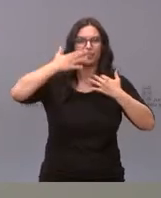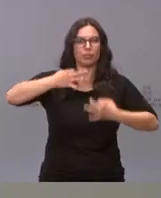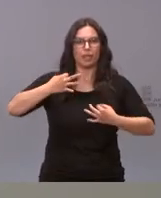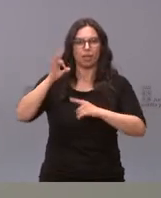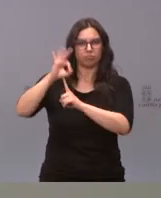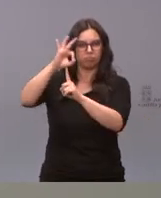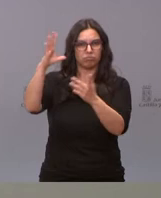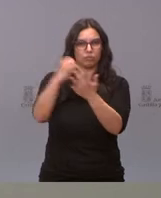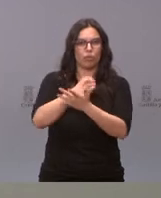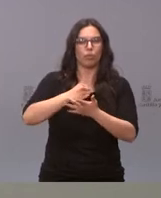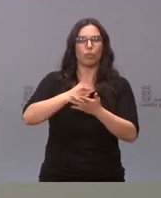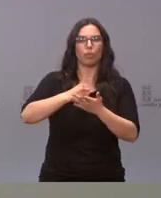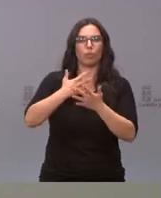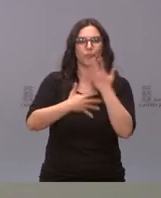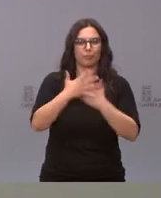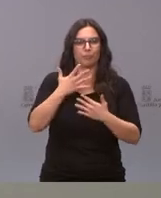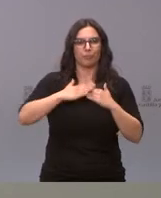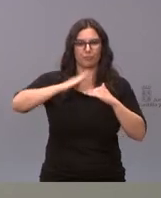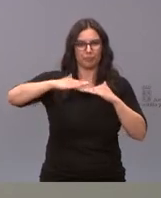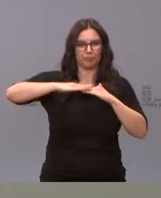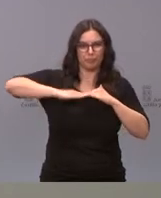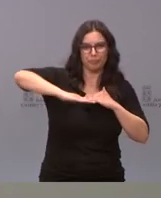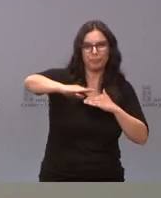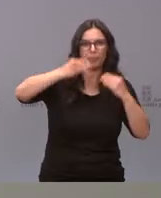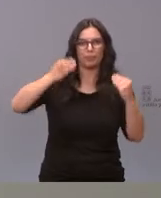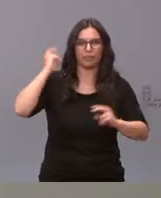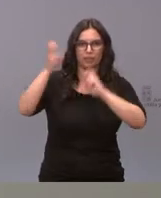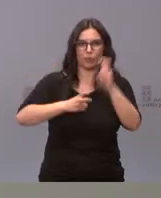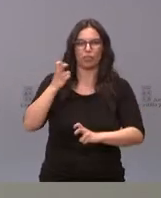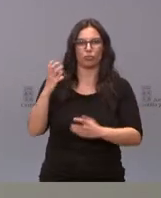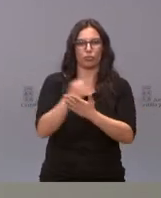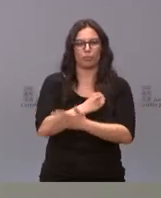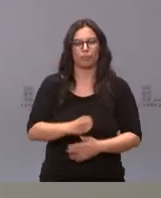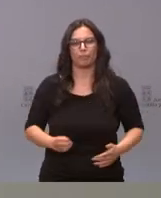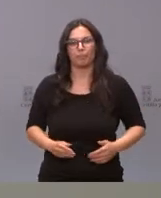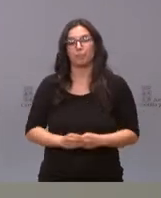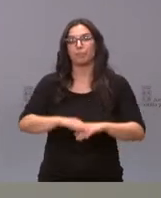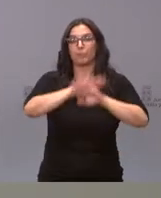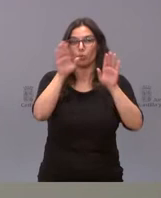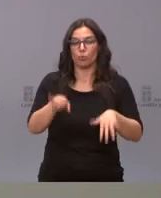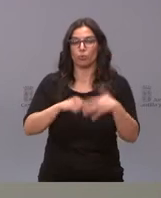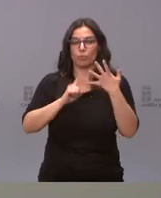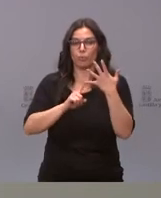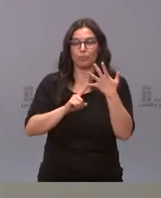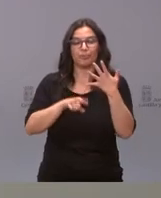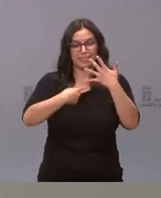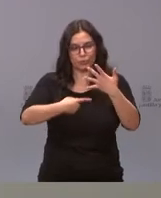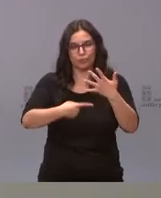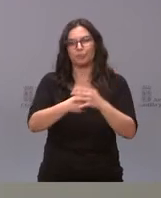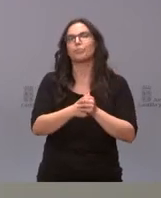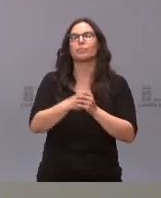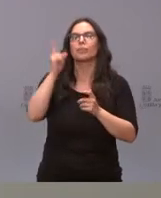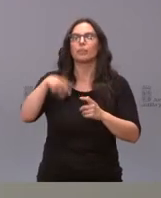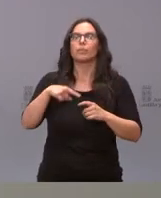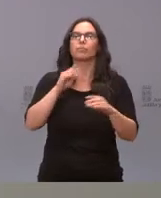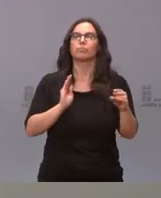extensión de la mezcla bituminosa correspondiente y renovación de toda la señalización. Y, por último, en sexto lugar, comuniqué también la aprobación del gasto